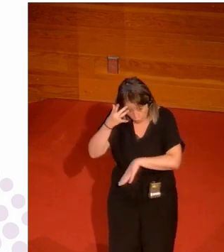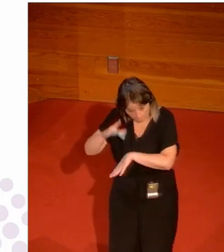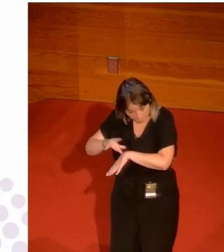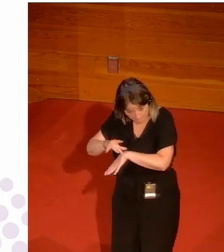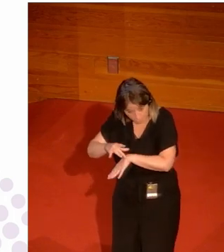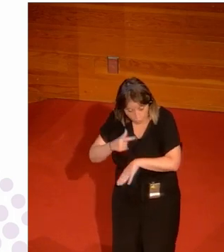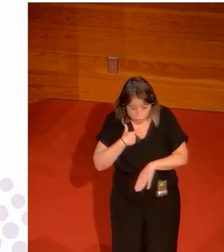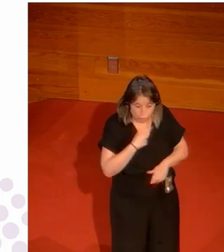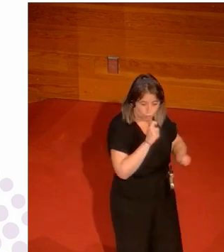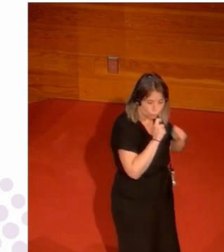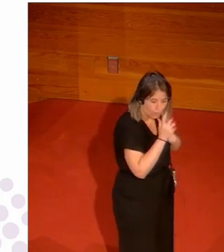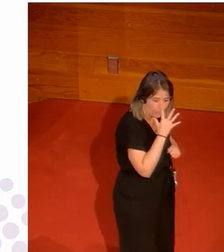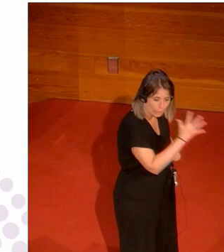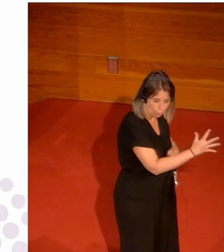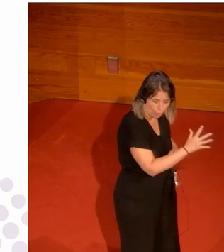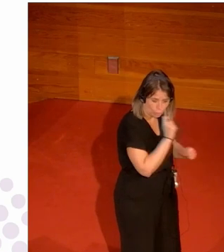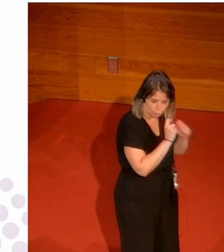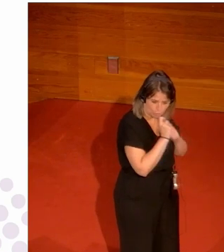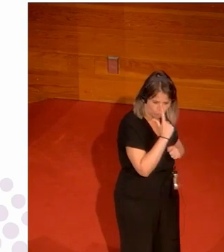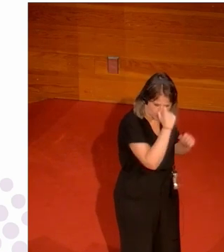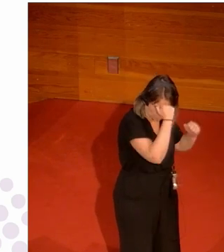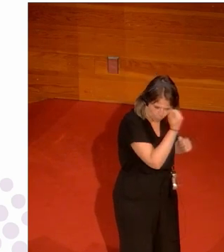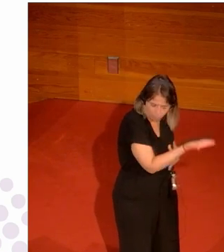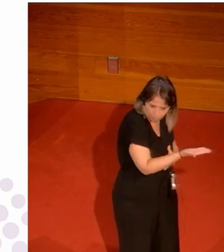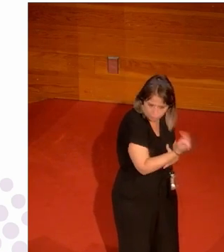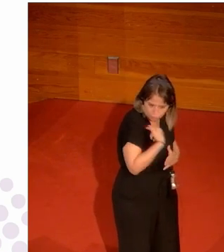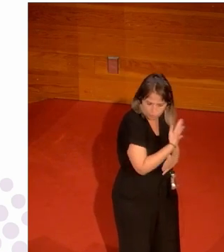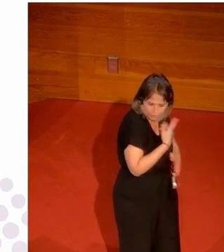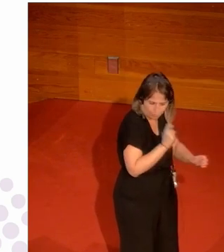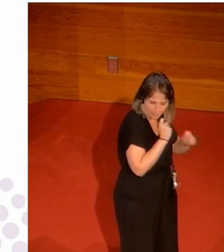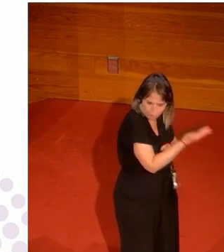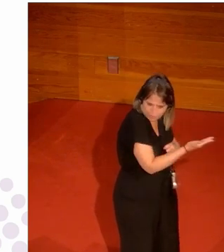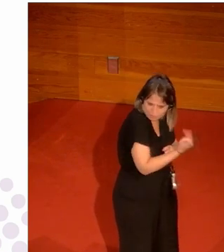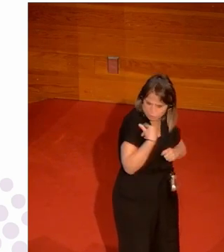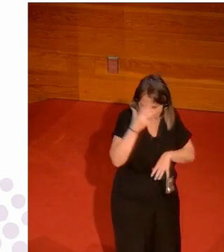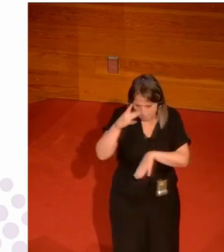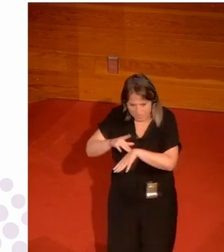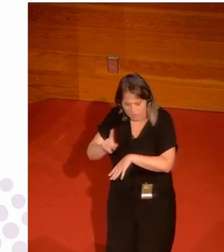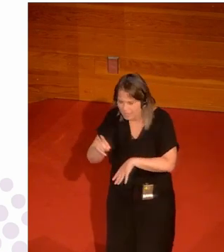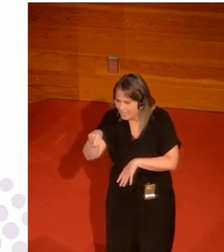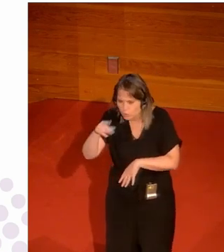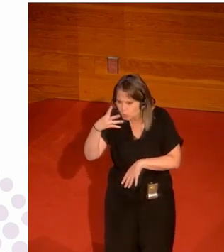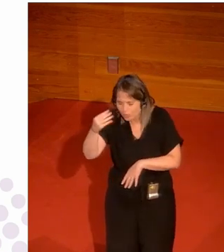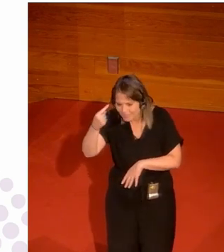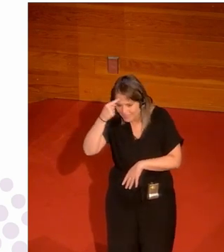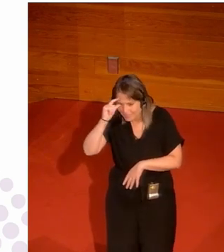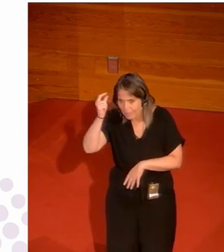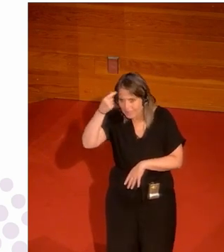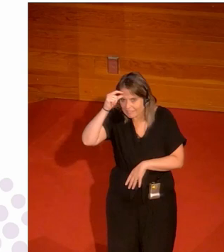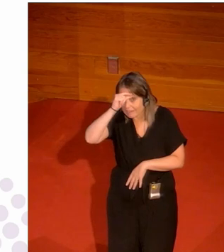cinco años estudiando periodismo entonces claro te dices no no no entendían esa mentalidad